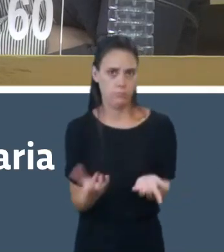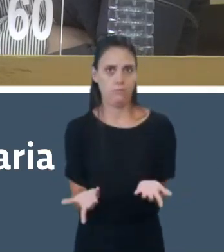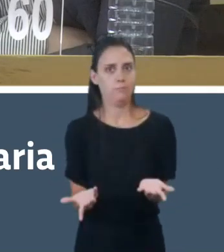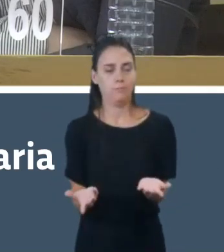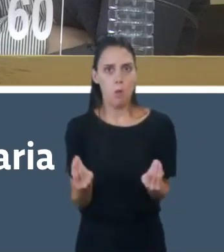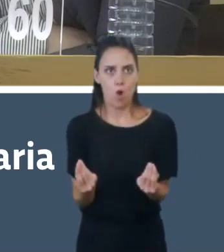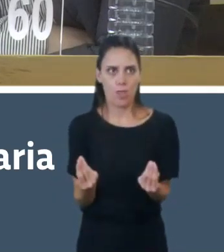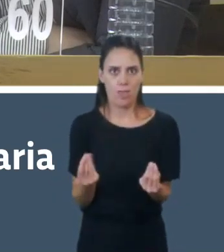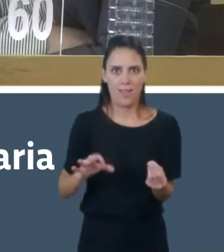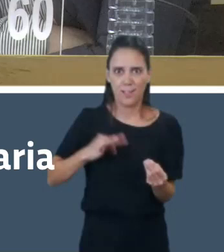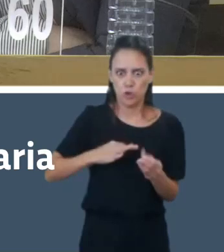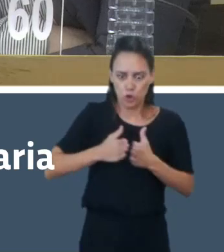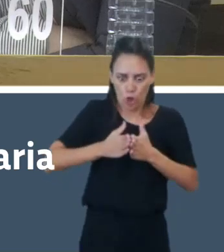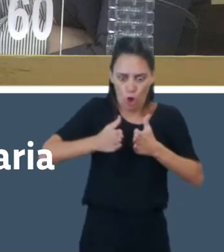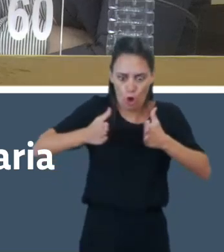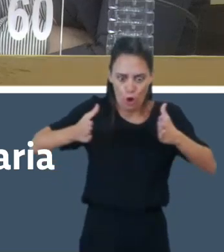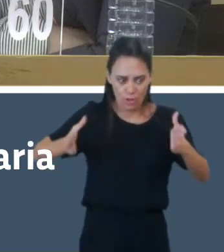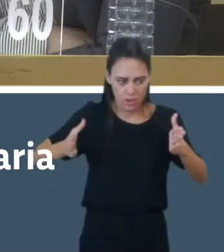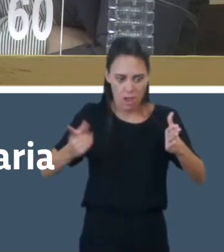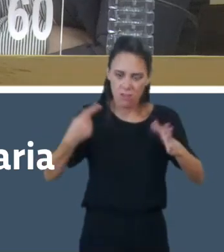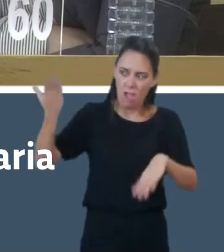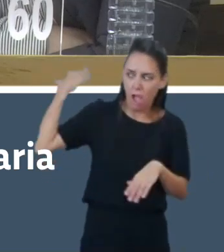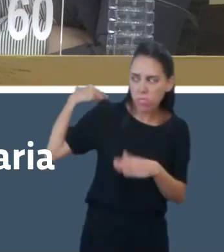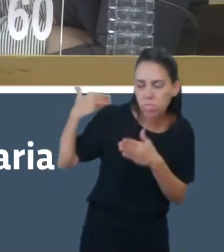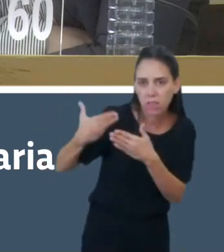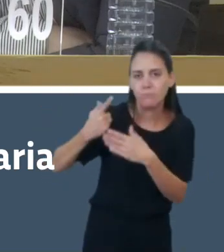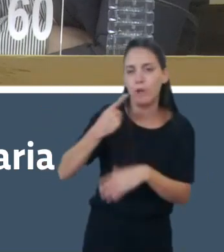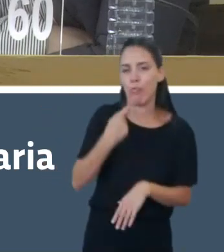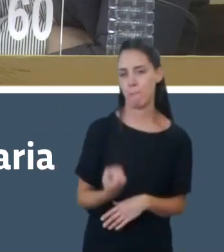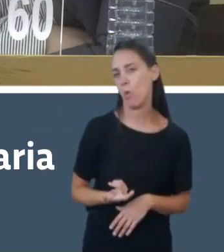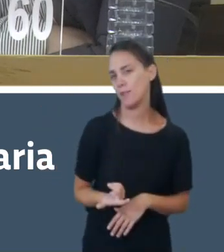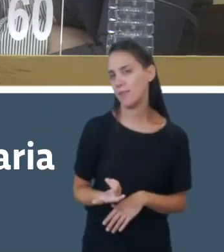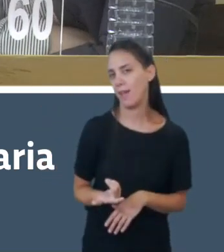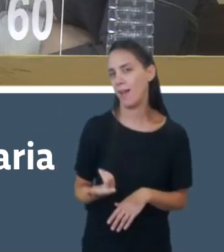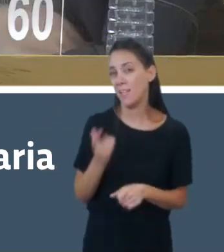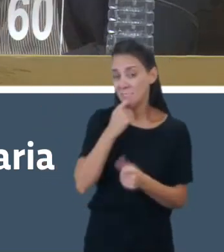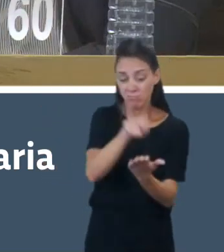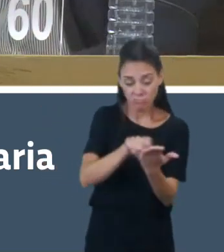que las cosas que son transitorias muchas veces, si se redactan de esta forma, vienen para quedarse.